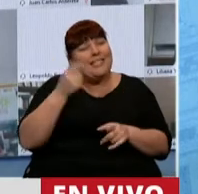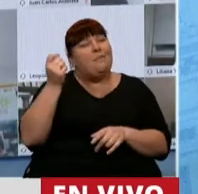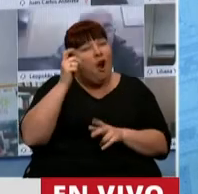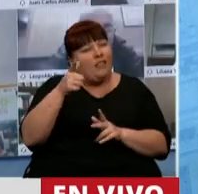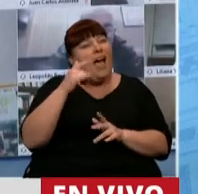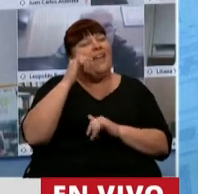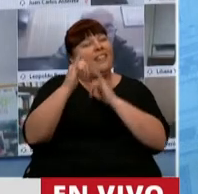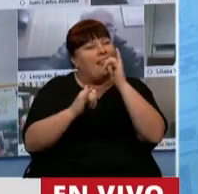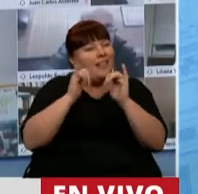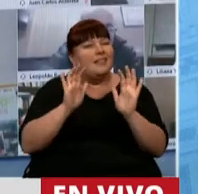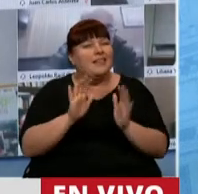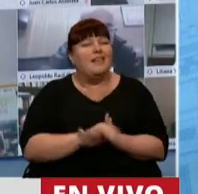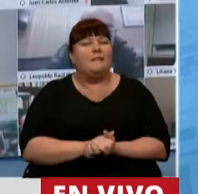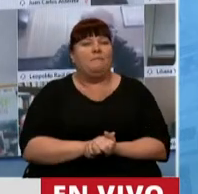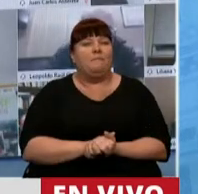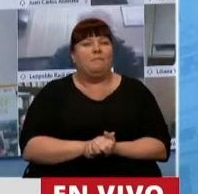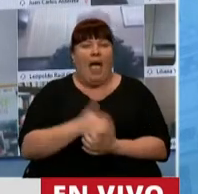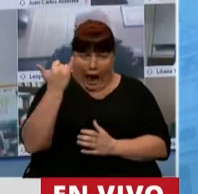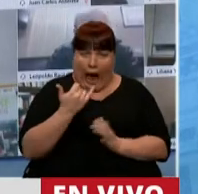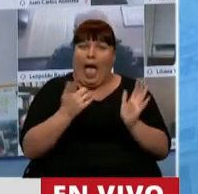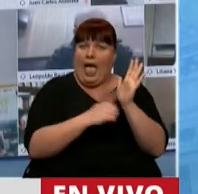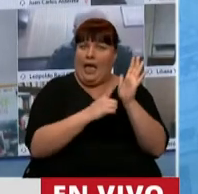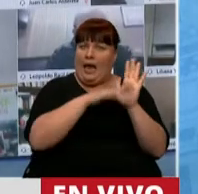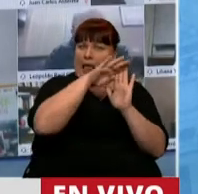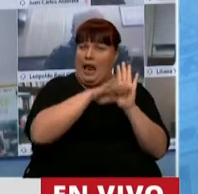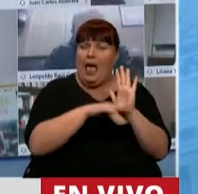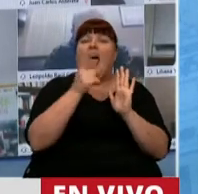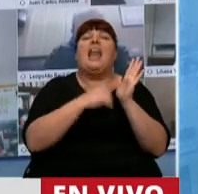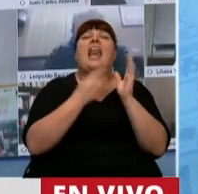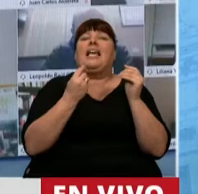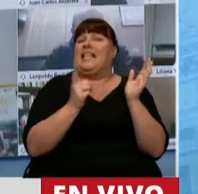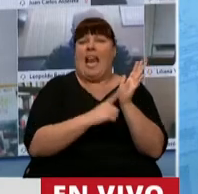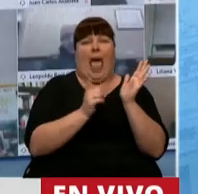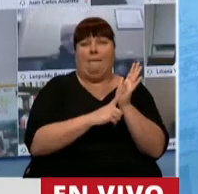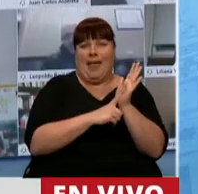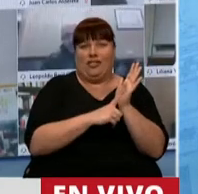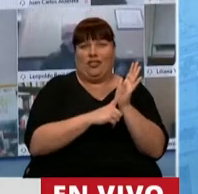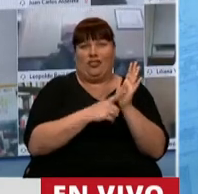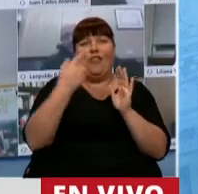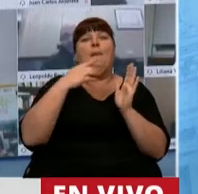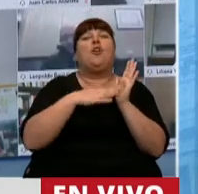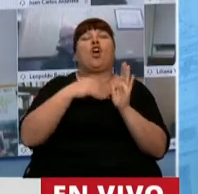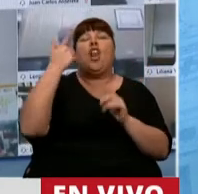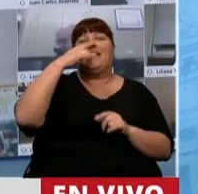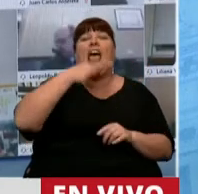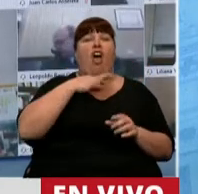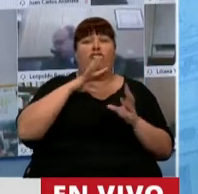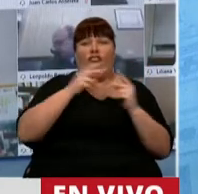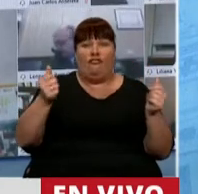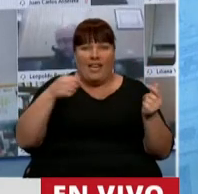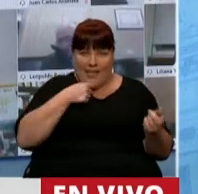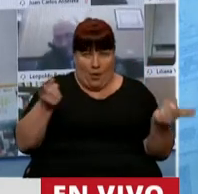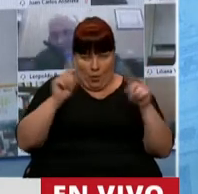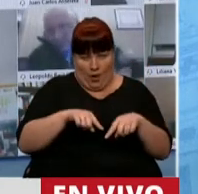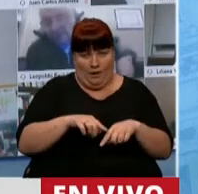pena señalar que tenemos reglas. Nuestra regla es el reglamento caído al protocolo del 7 de agosto, por eso estamos acá.